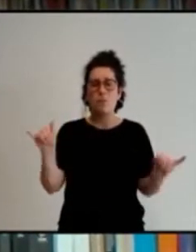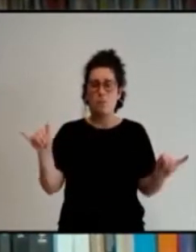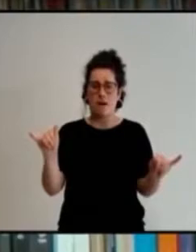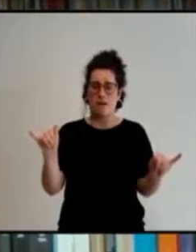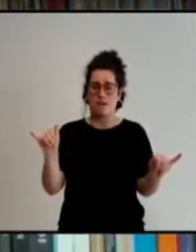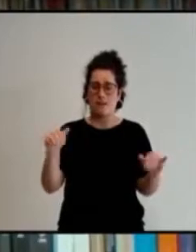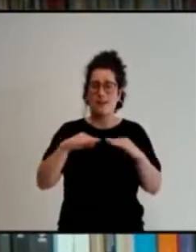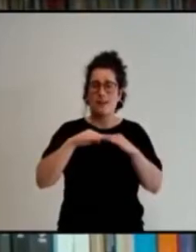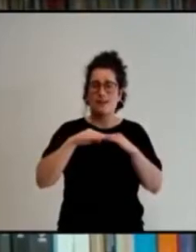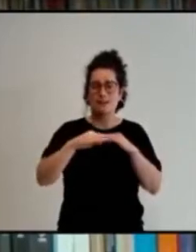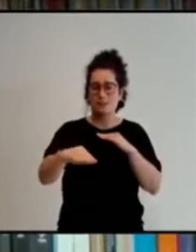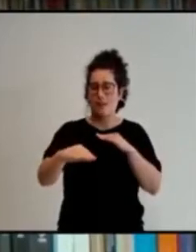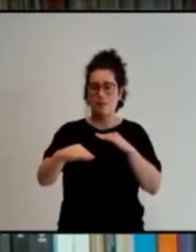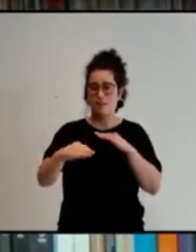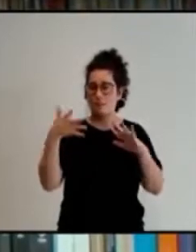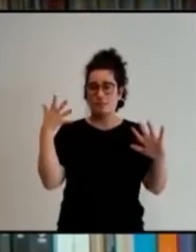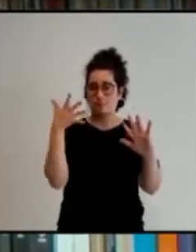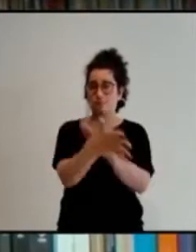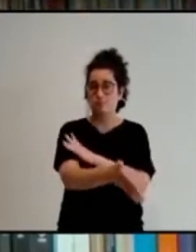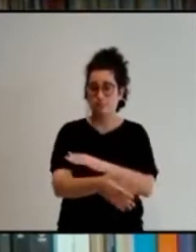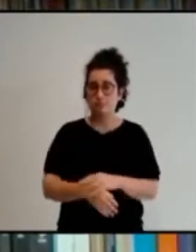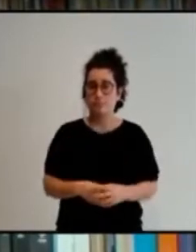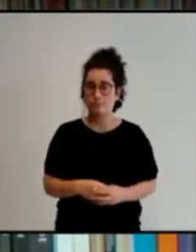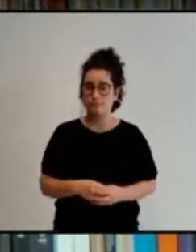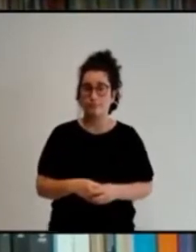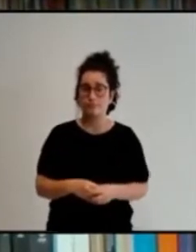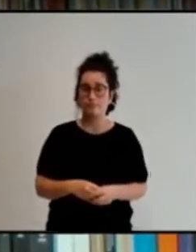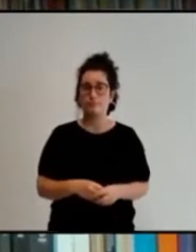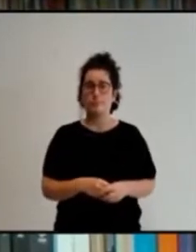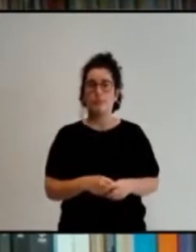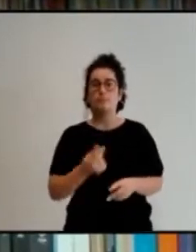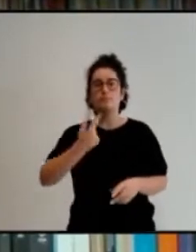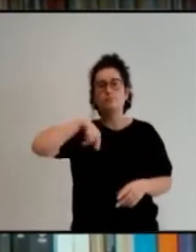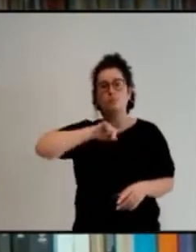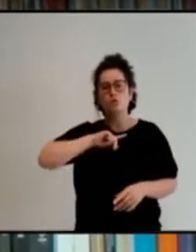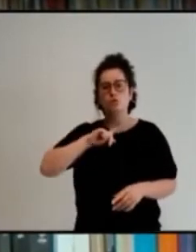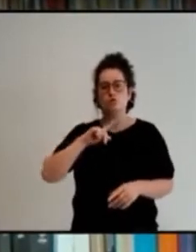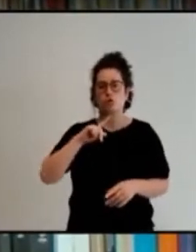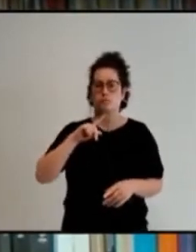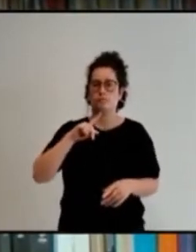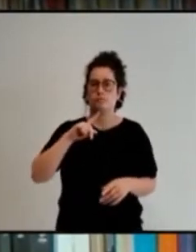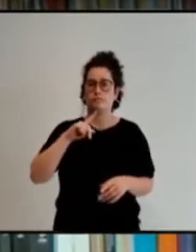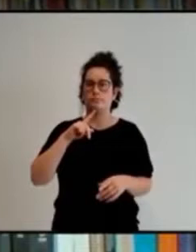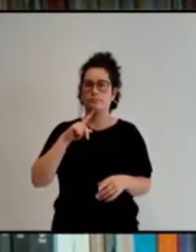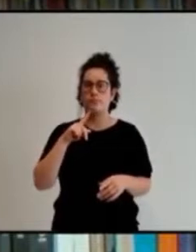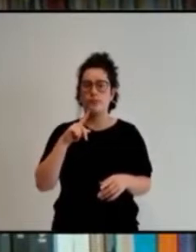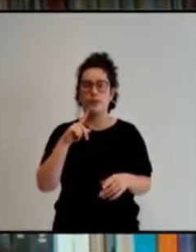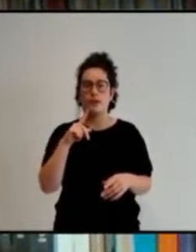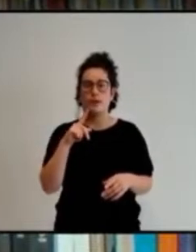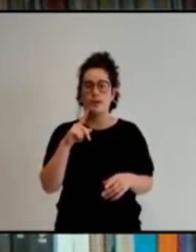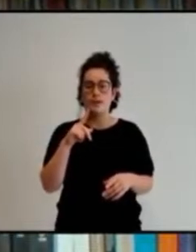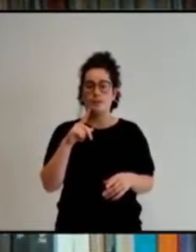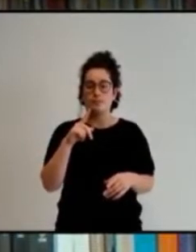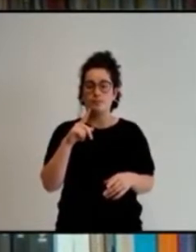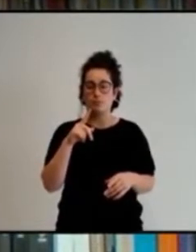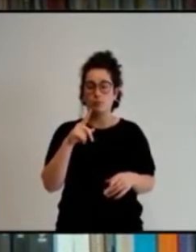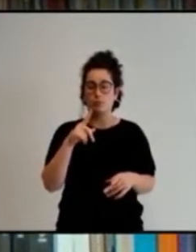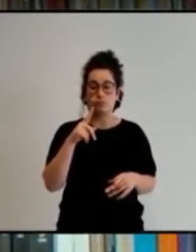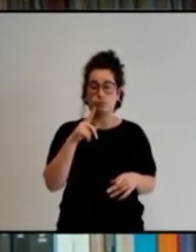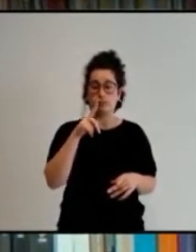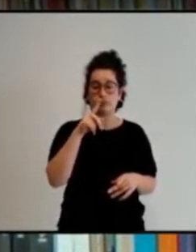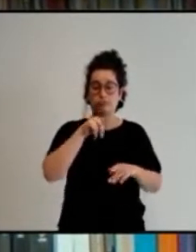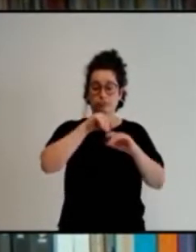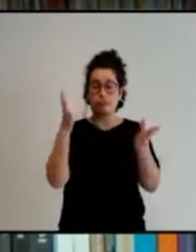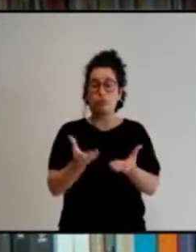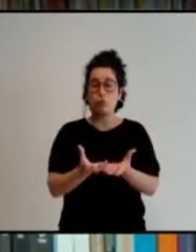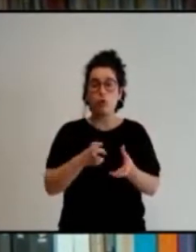en otras partes del mundo, jamás por fuera de Colombia, sino con nuestro corazón allí, queremos